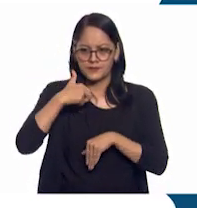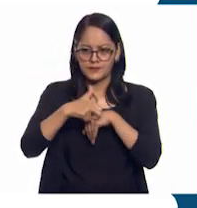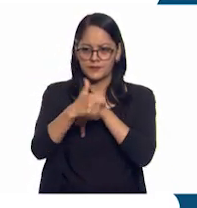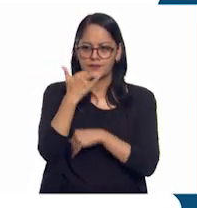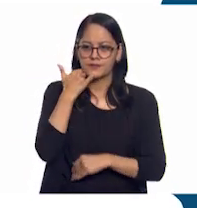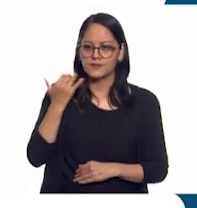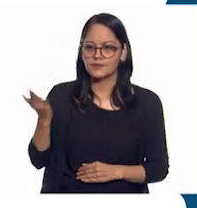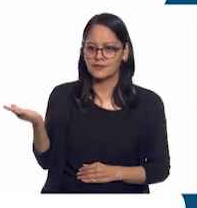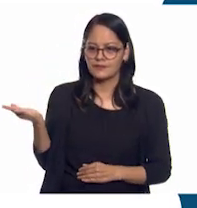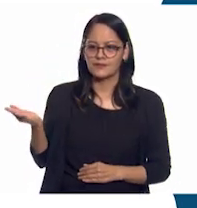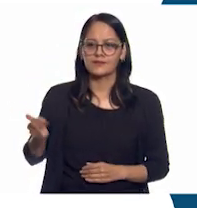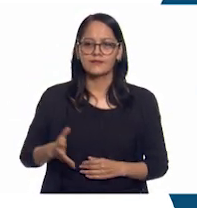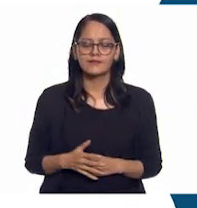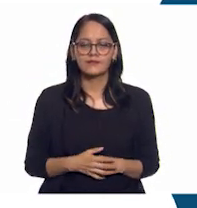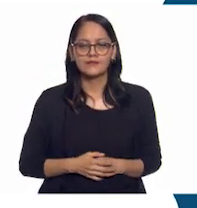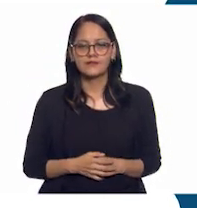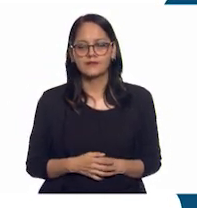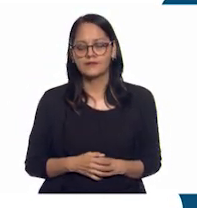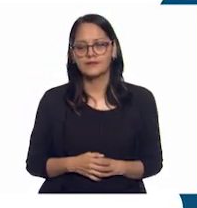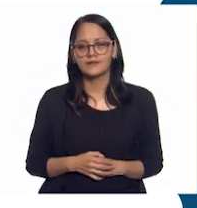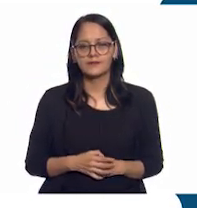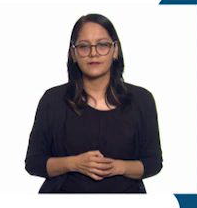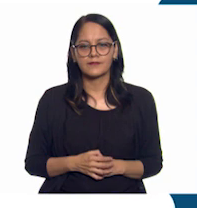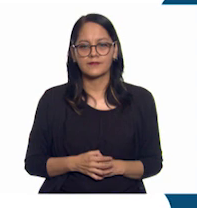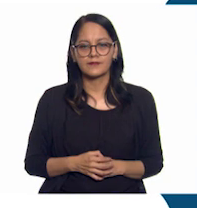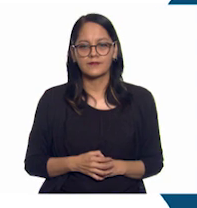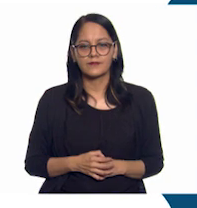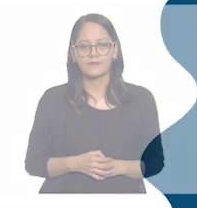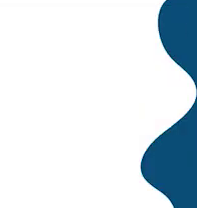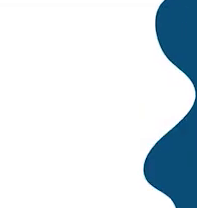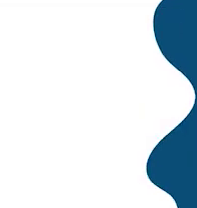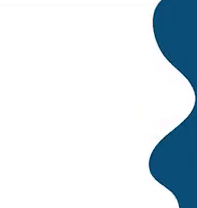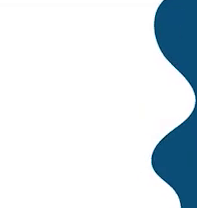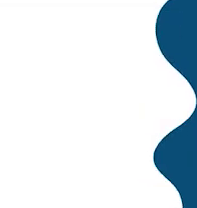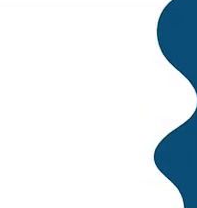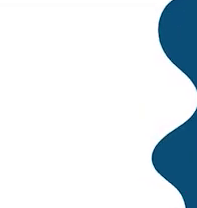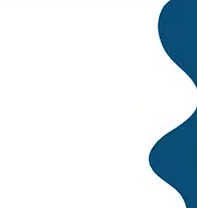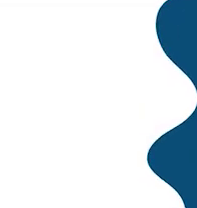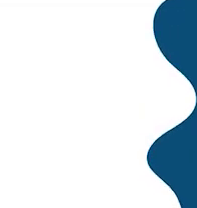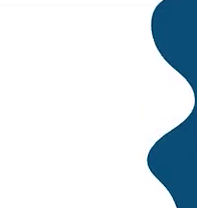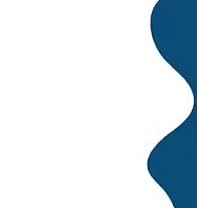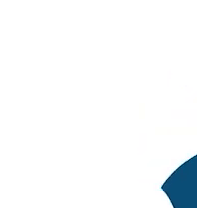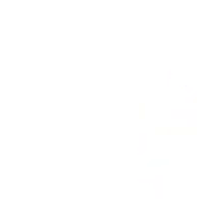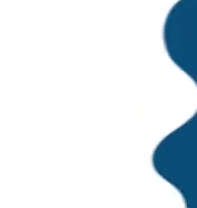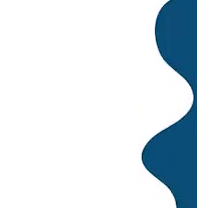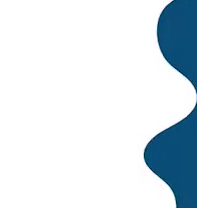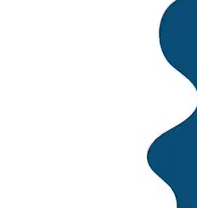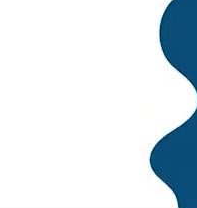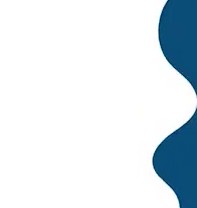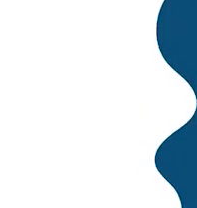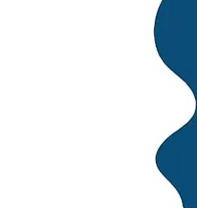5541-720413, con 100 líneas.